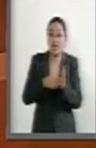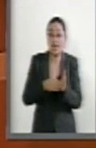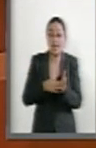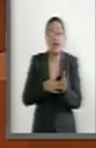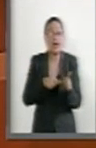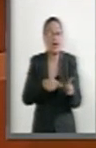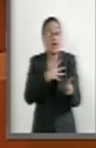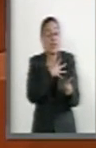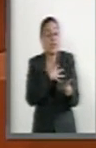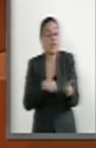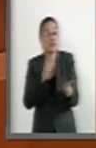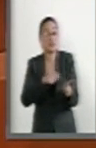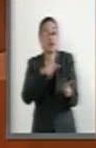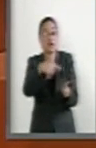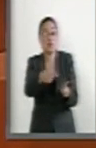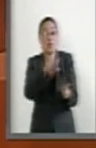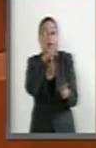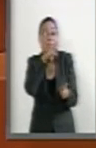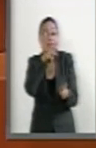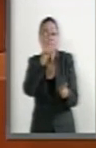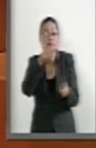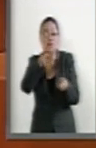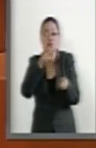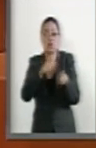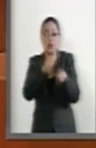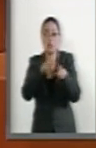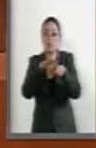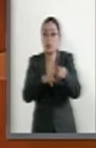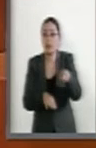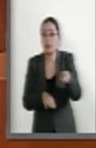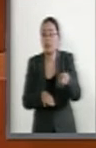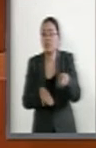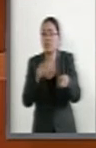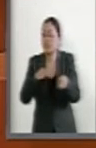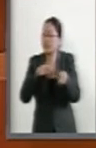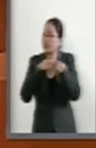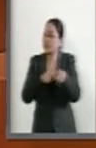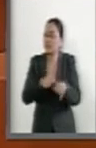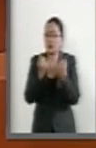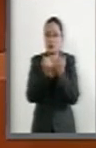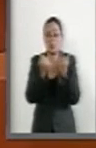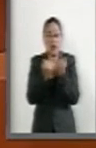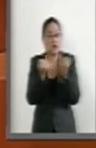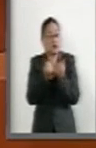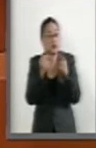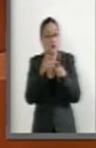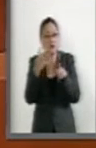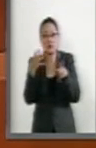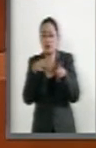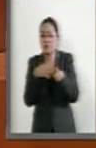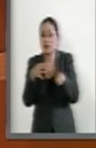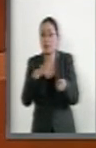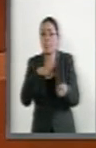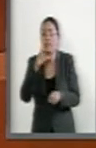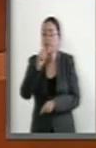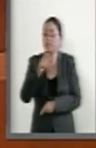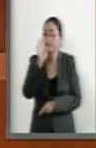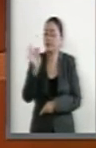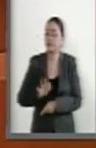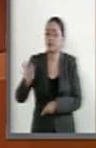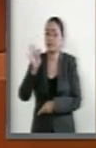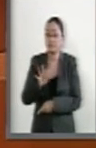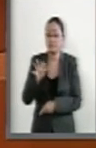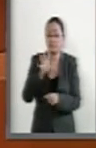de madres menores de edad y la cifra no disminuye, lo que representa el 20% del